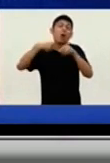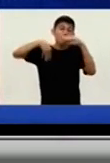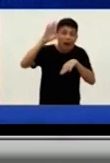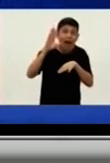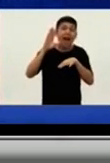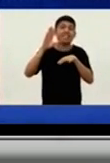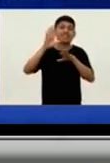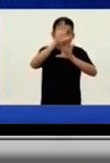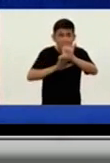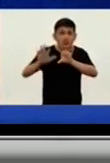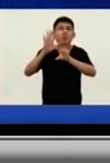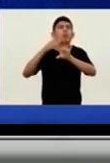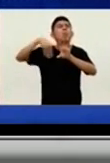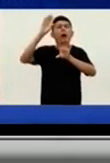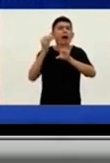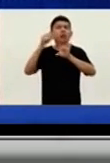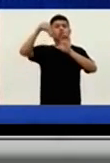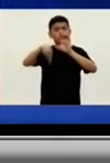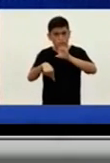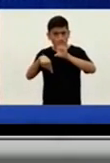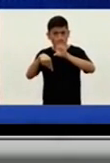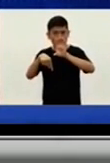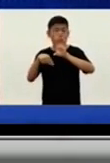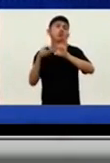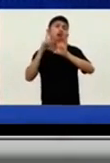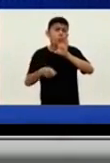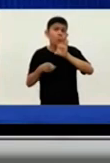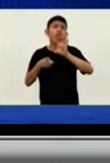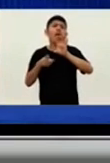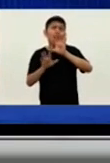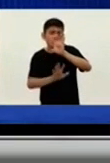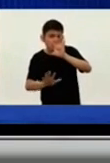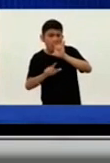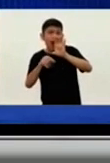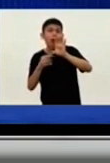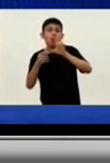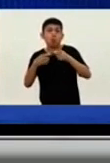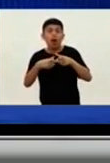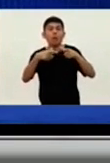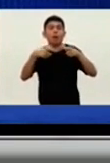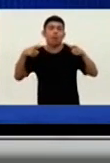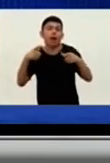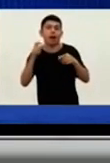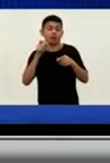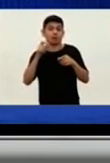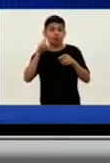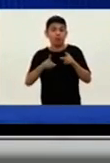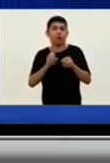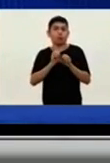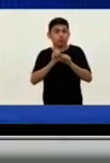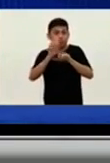número de casos, que es el sur de la provincia, pero también vamos viendo cómo esas camas se están ocupando cada vez más en Santa Fe,